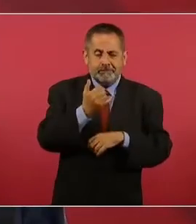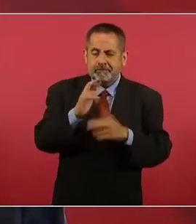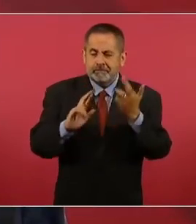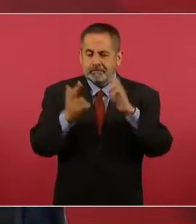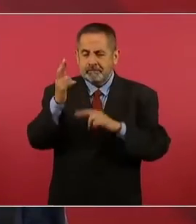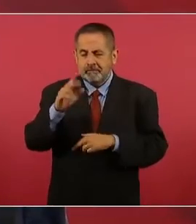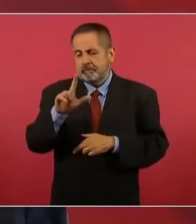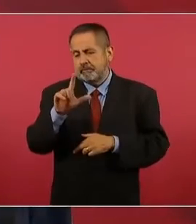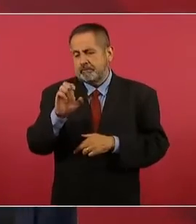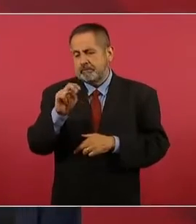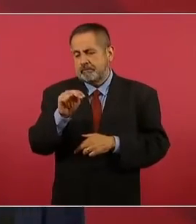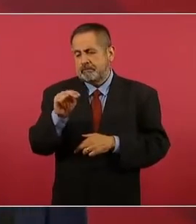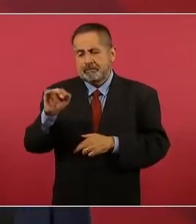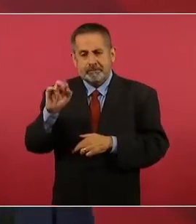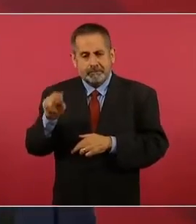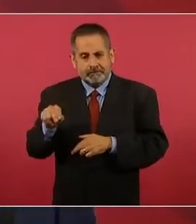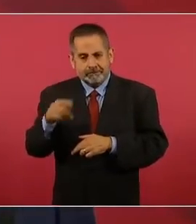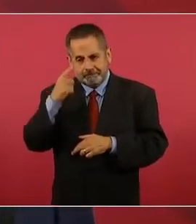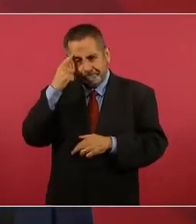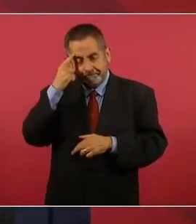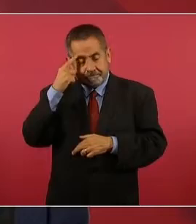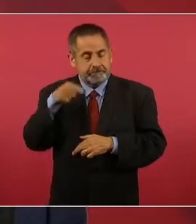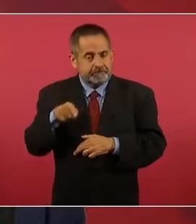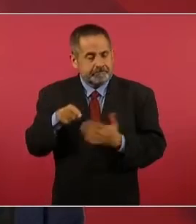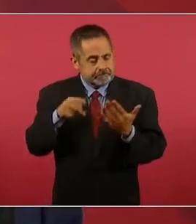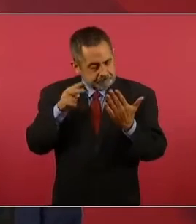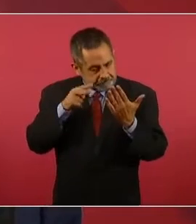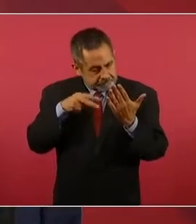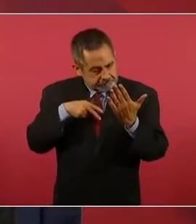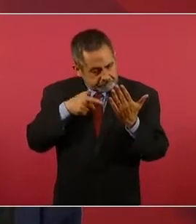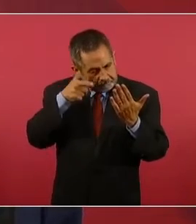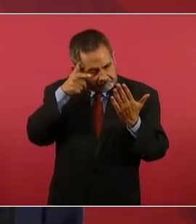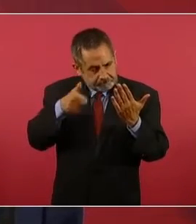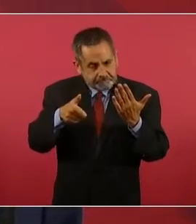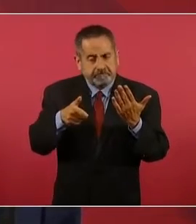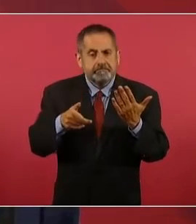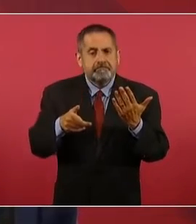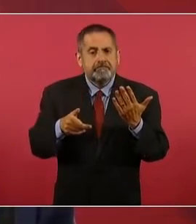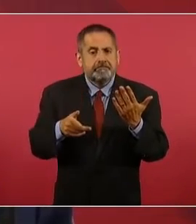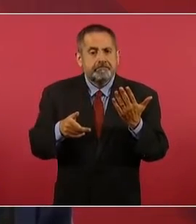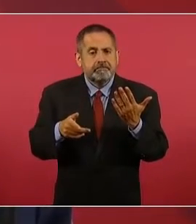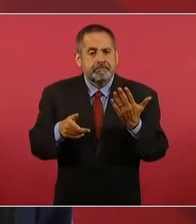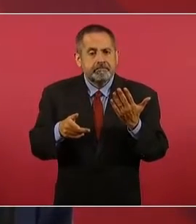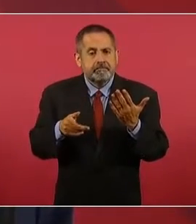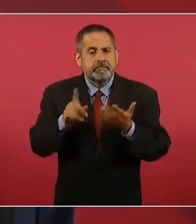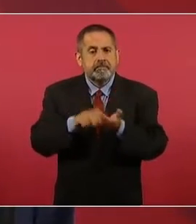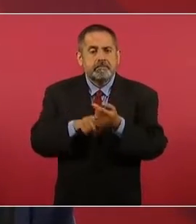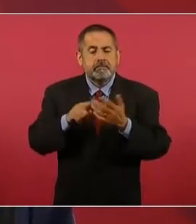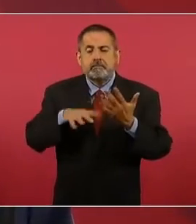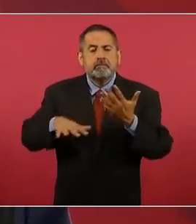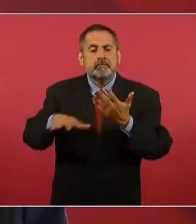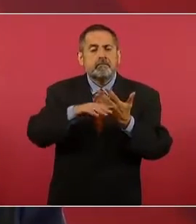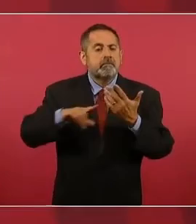el gobierno